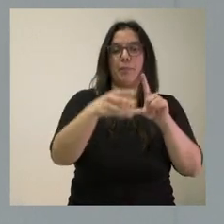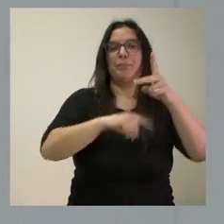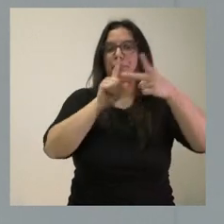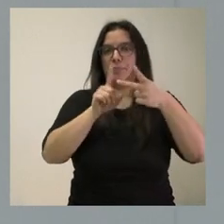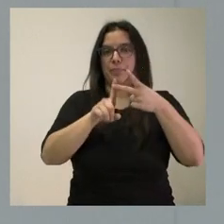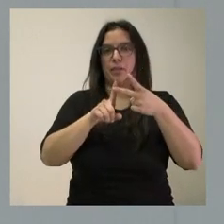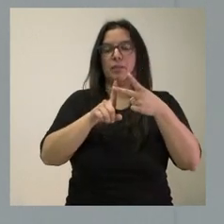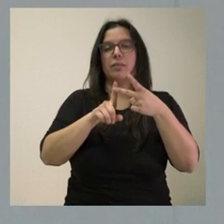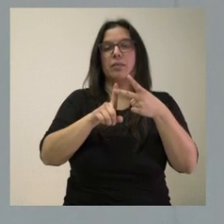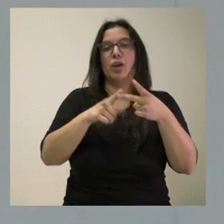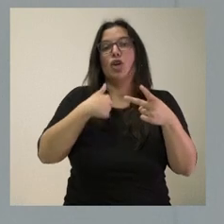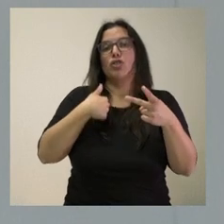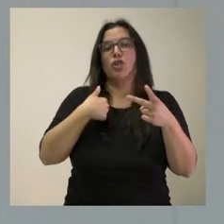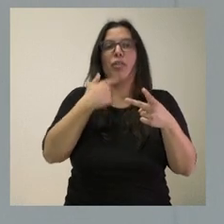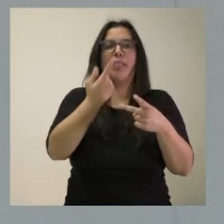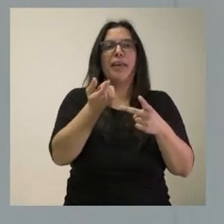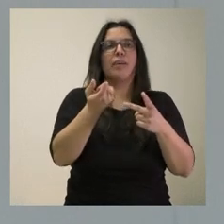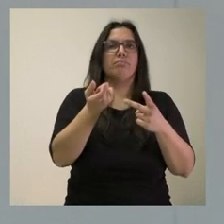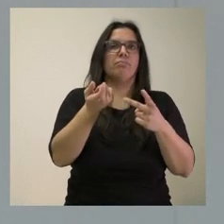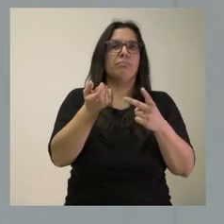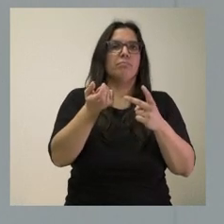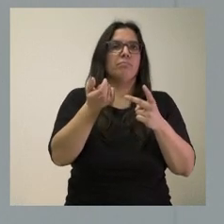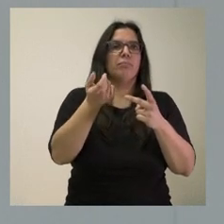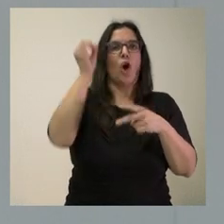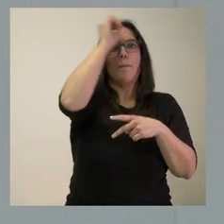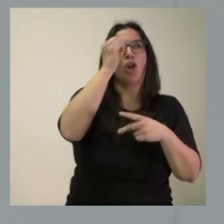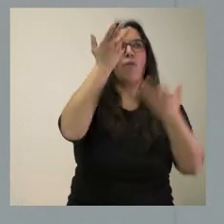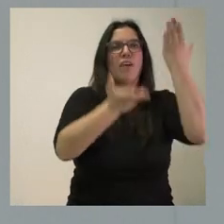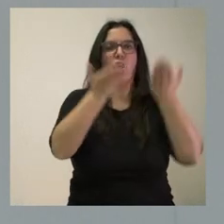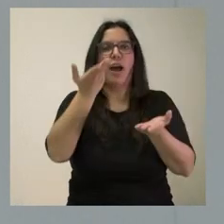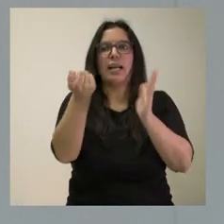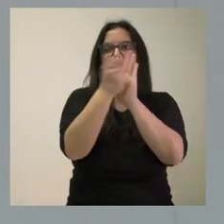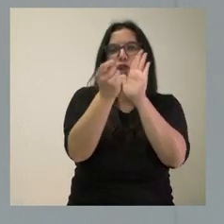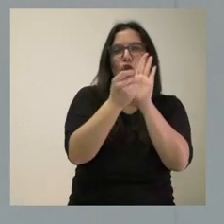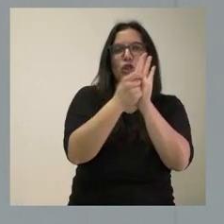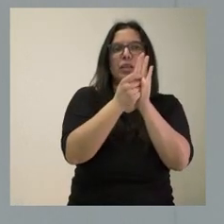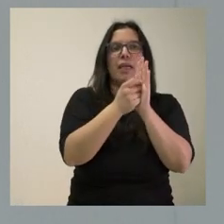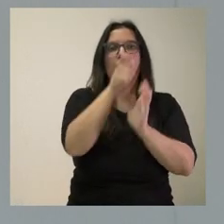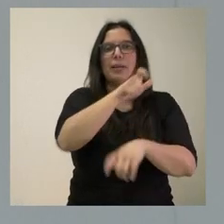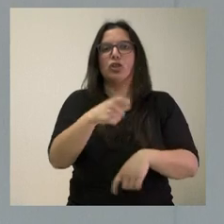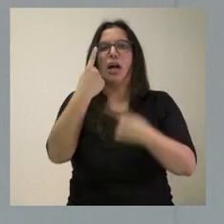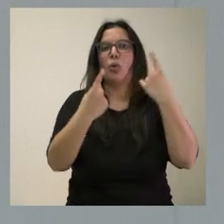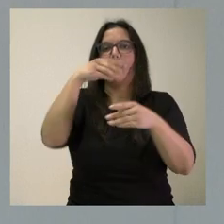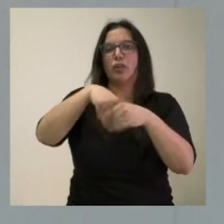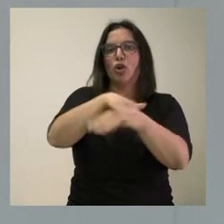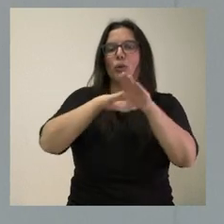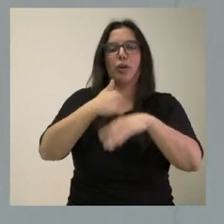es mi misión poner notas, ni valorar ni calificar a ningún miembro del gobierno de Castilla y León. mi misión como portavoz